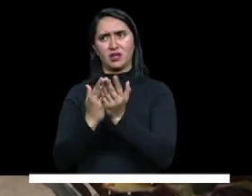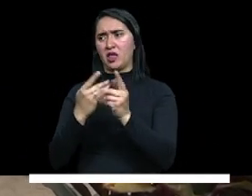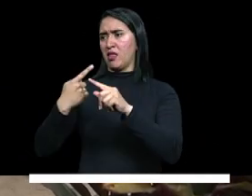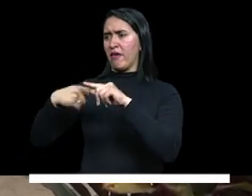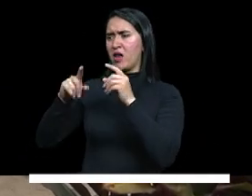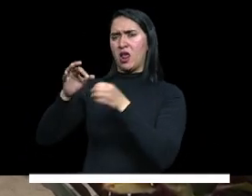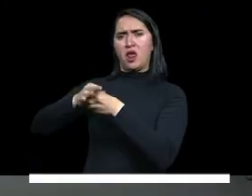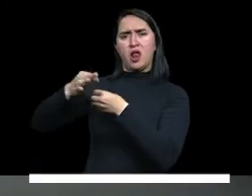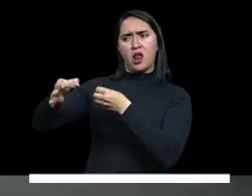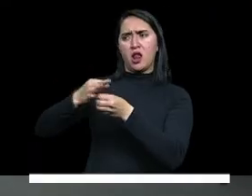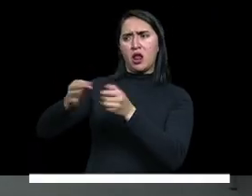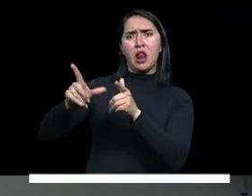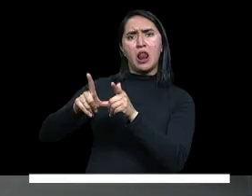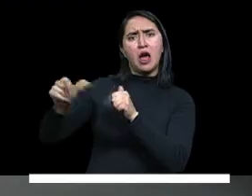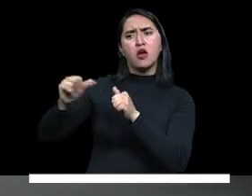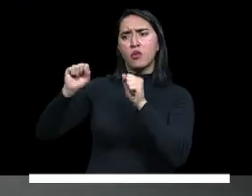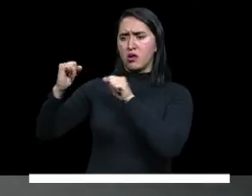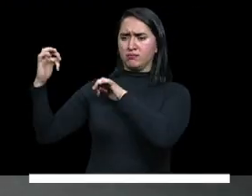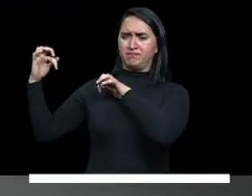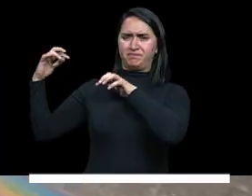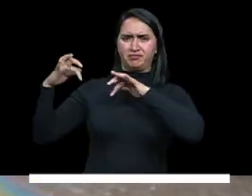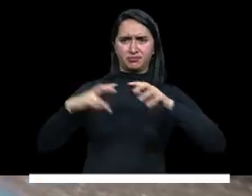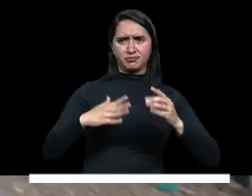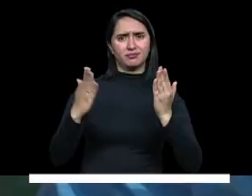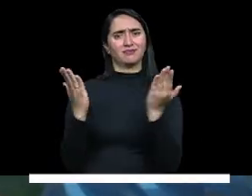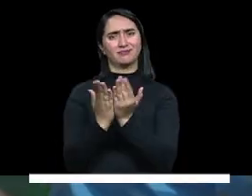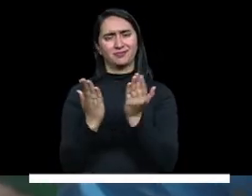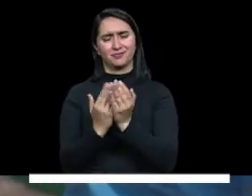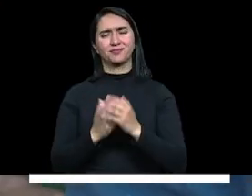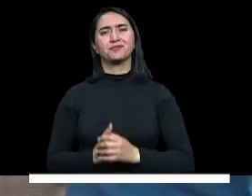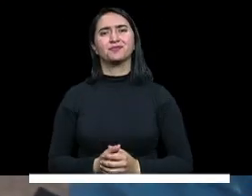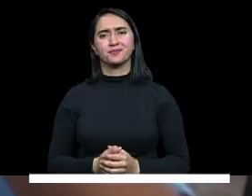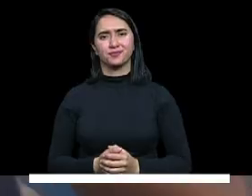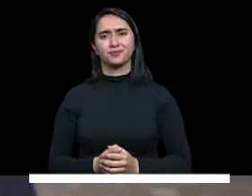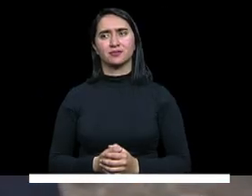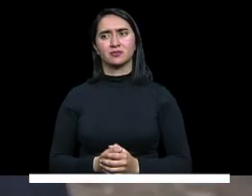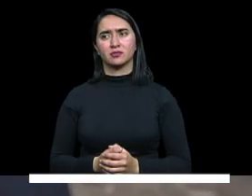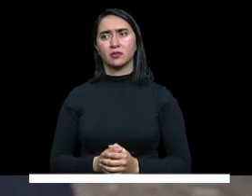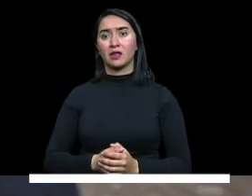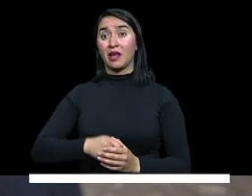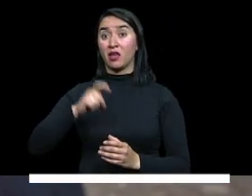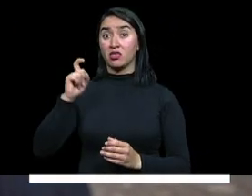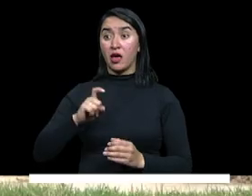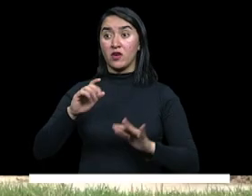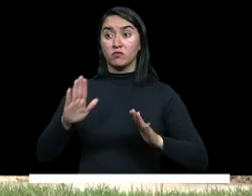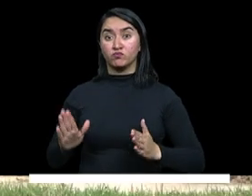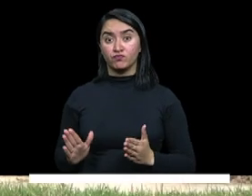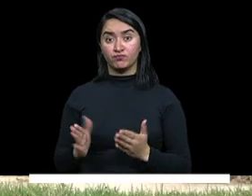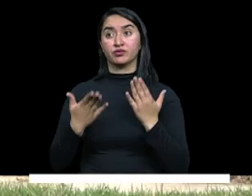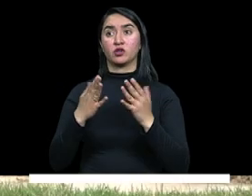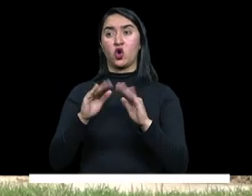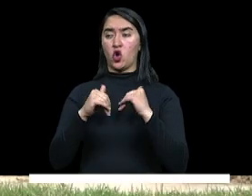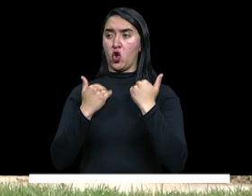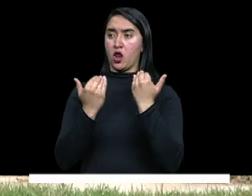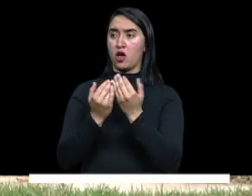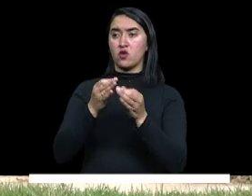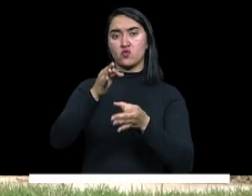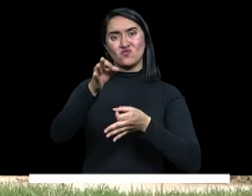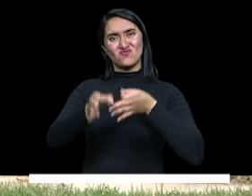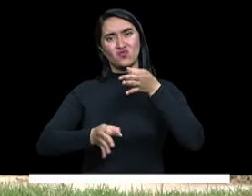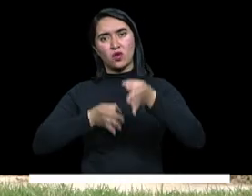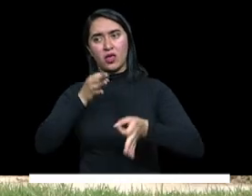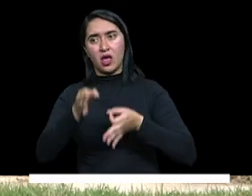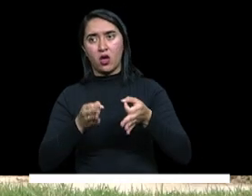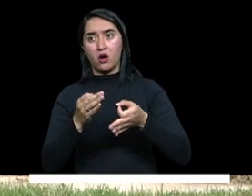territorios lejanos de nuestro departamento. Tenemos que disfrutar el colegio y cuidarlo, que como